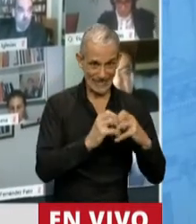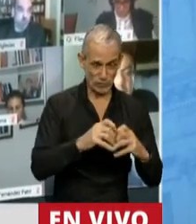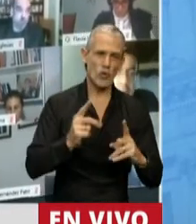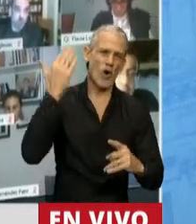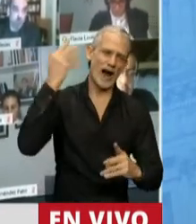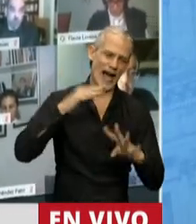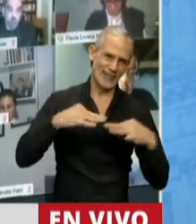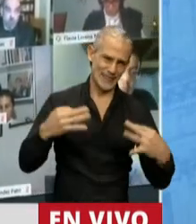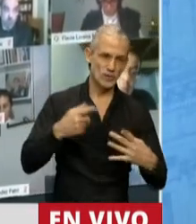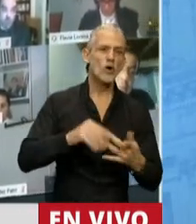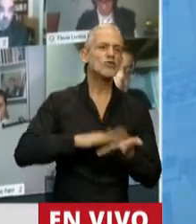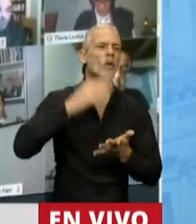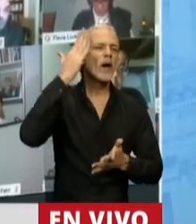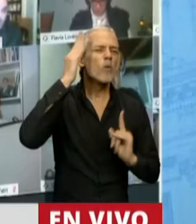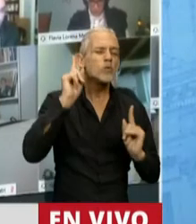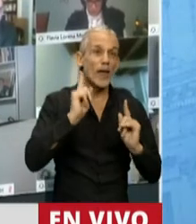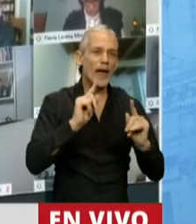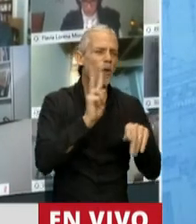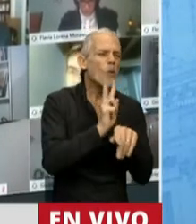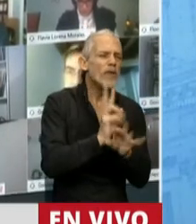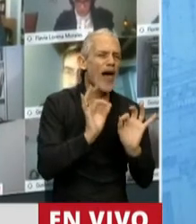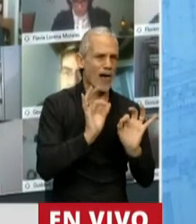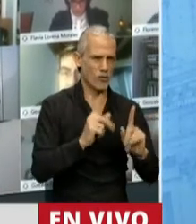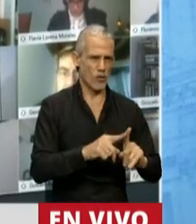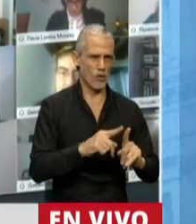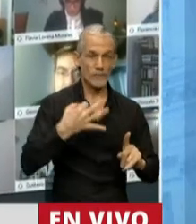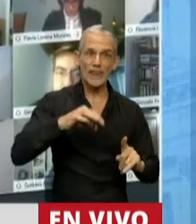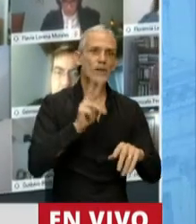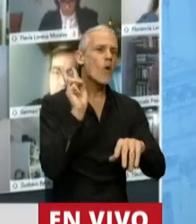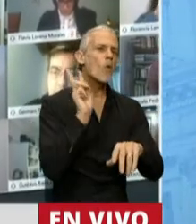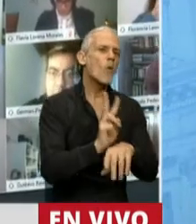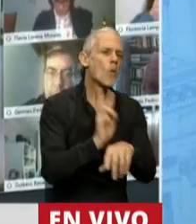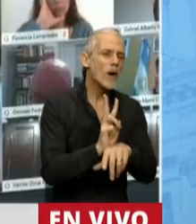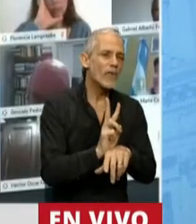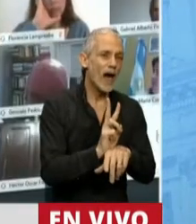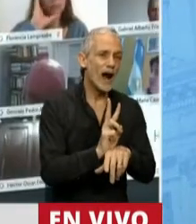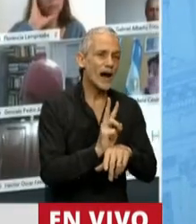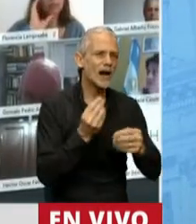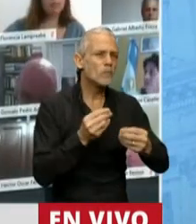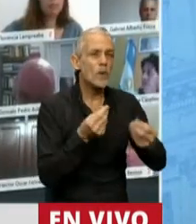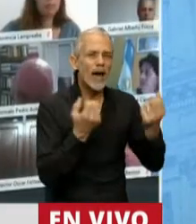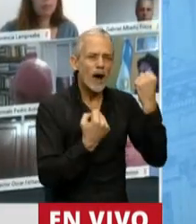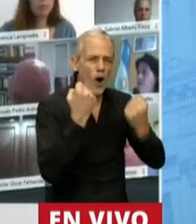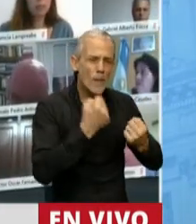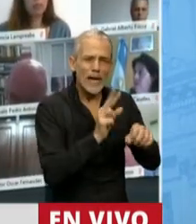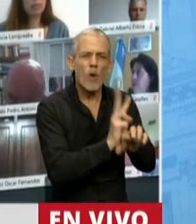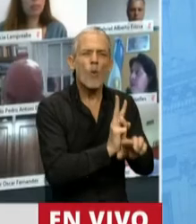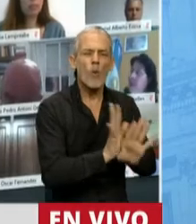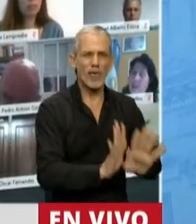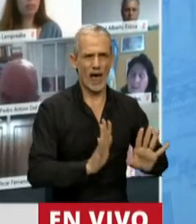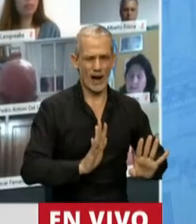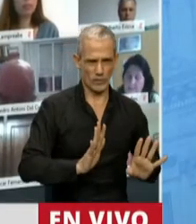sobre la cultura del cuidado, la ética del cuidado. Debemos cuidar nuestro tejido económico, lo hemos